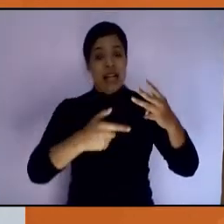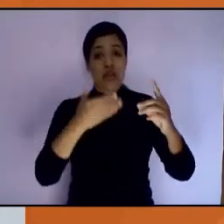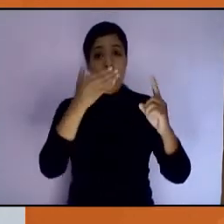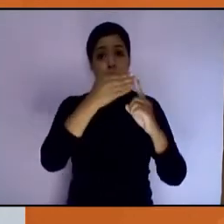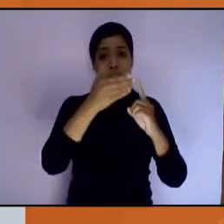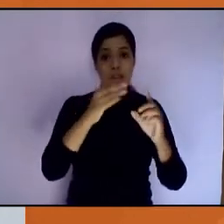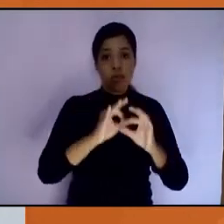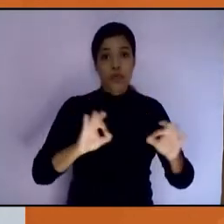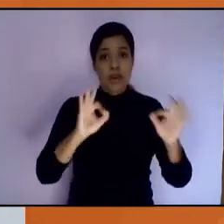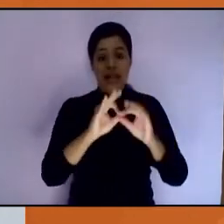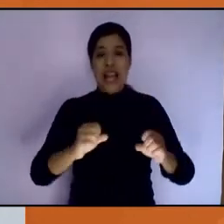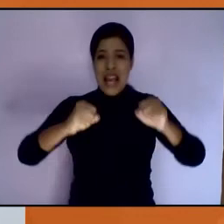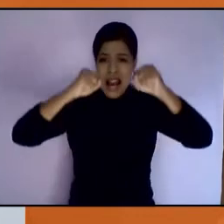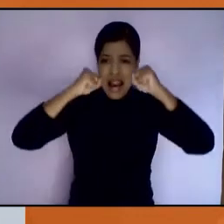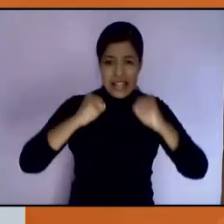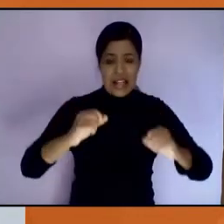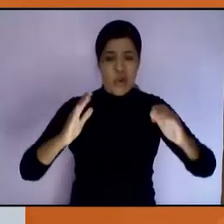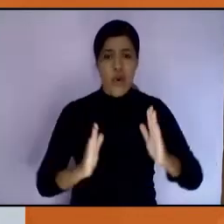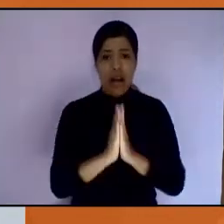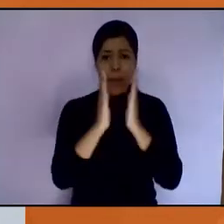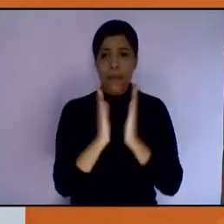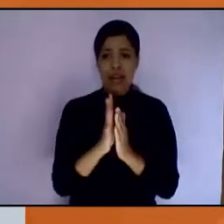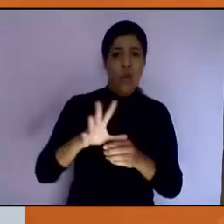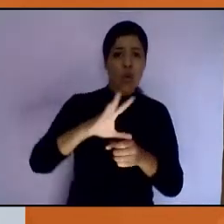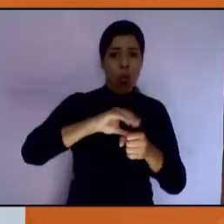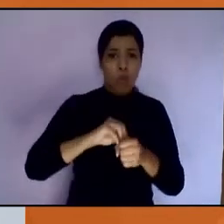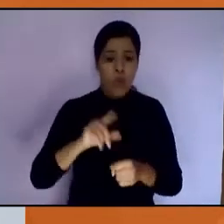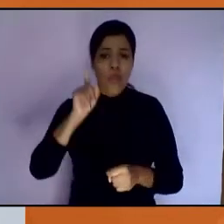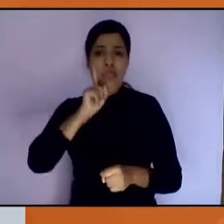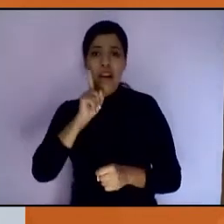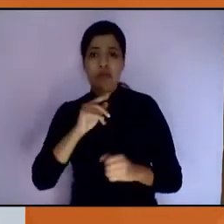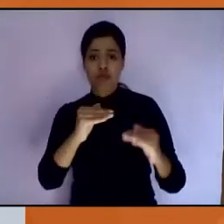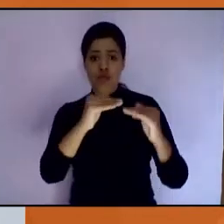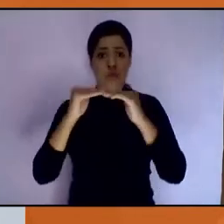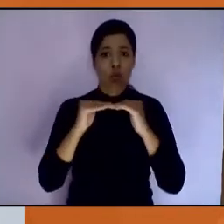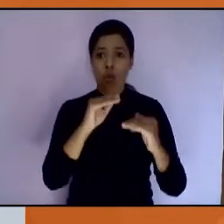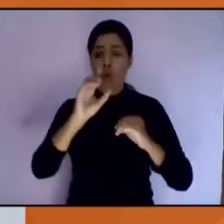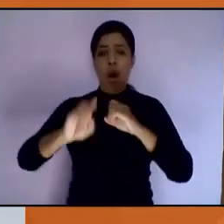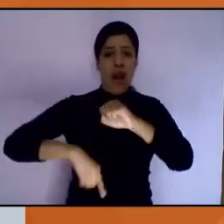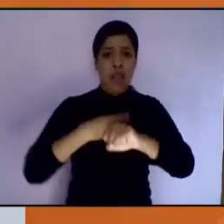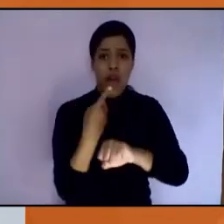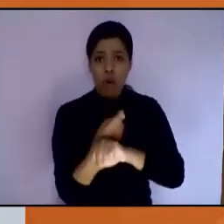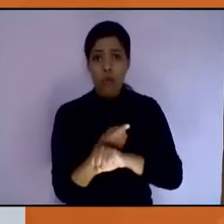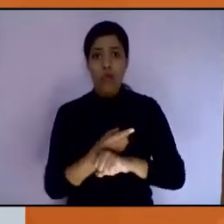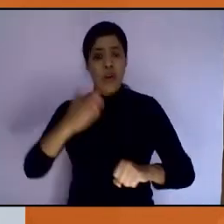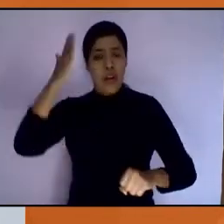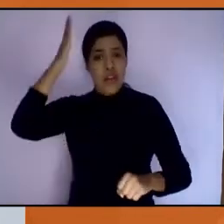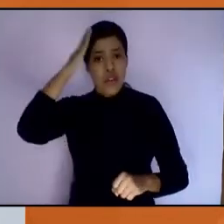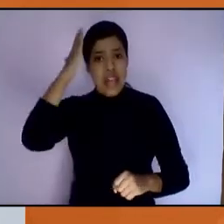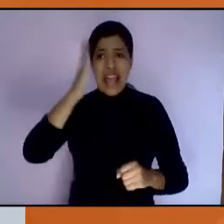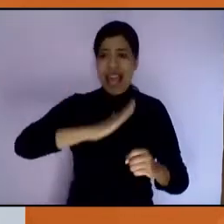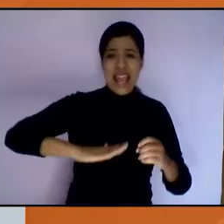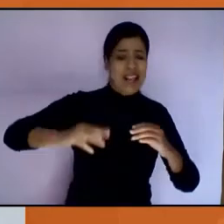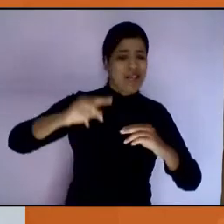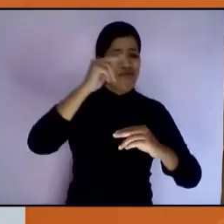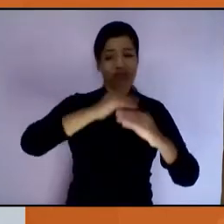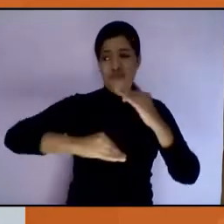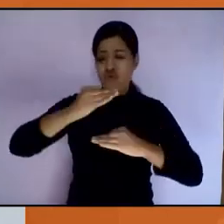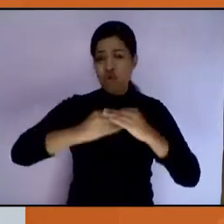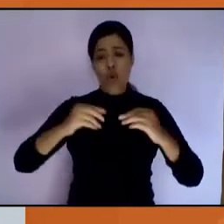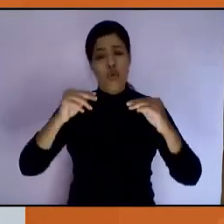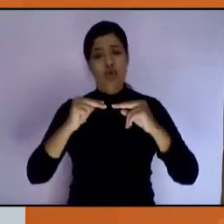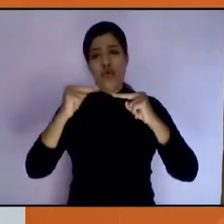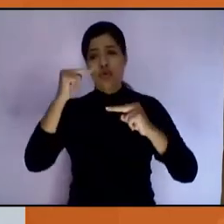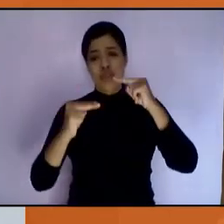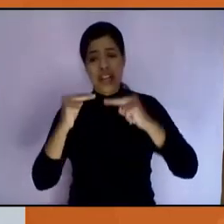Primero, asegurar la participación plena y efectiva de las mujeres y la igualdad de oportunidades, de liderazgo en todos los niveles de la toma de